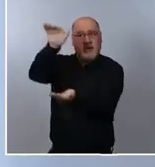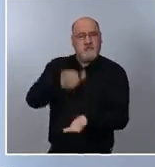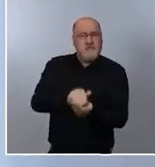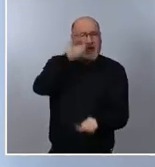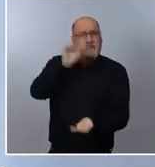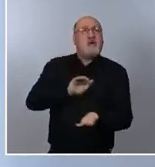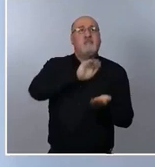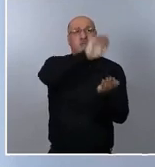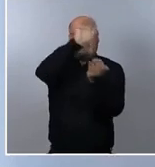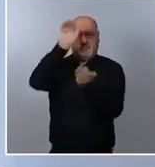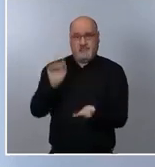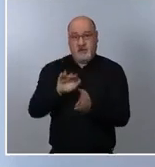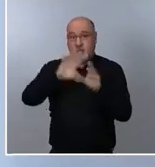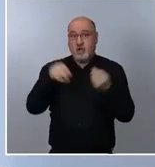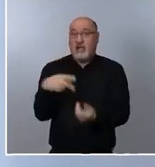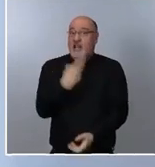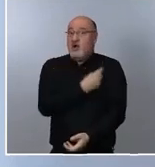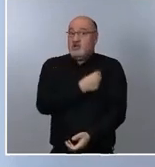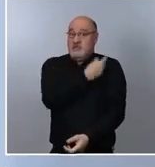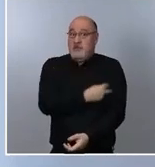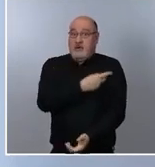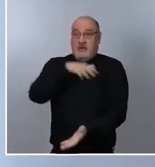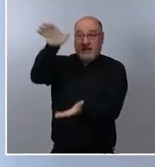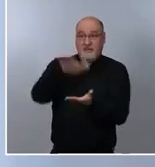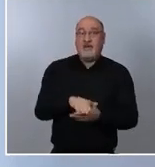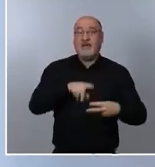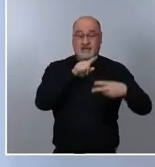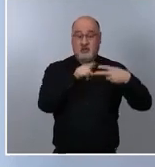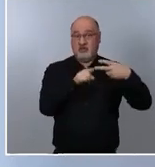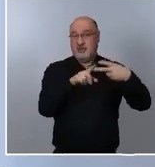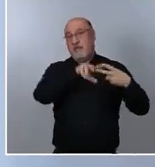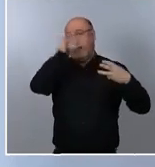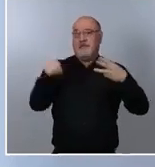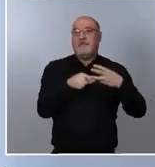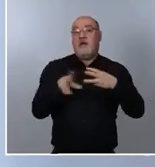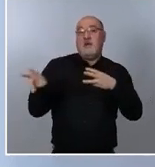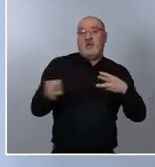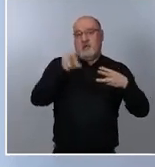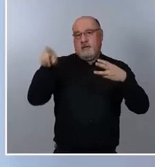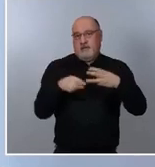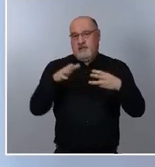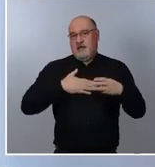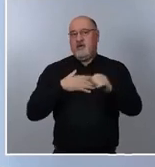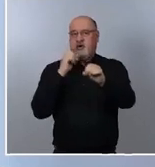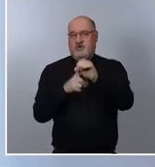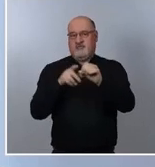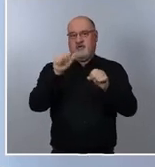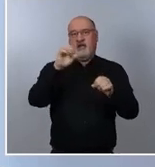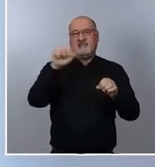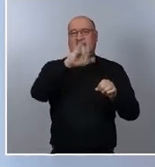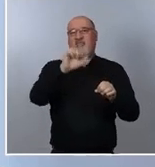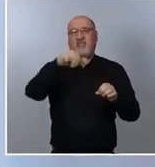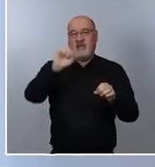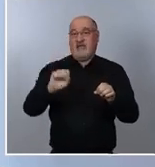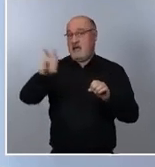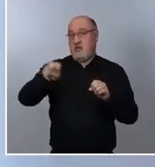de dosis de vacunas, tanto de las que ya tenían autorizadas como de las recientemente por AstraZeneca, que también se va a incorporar, esperemos que a partir